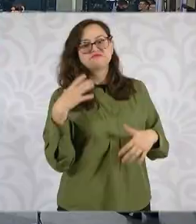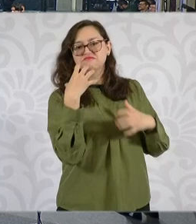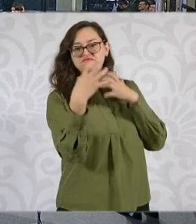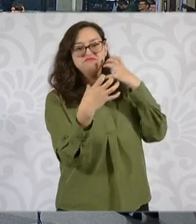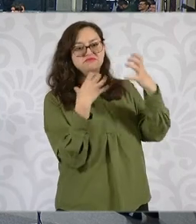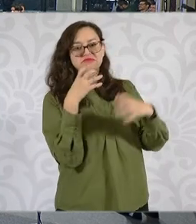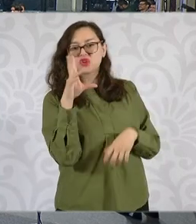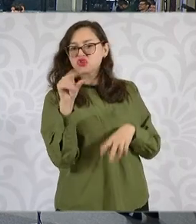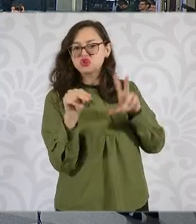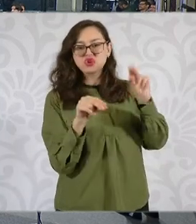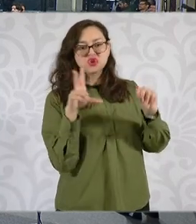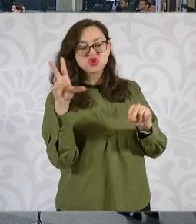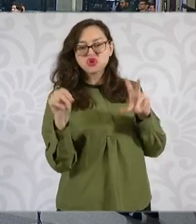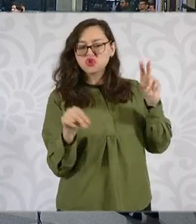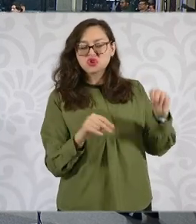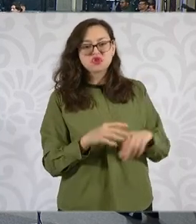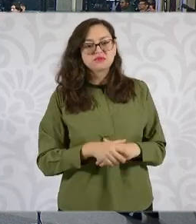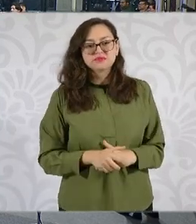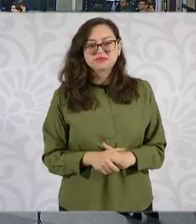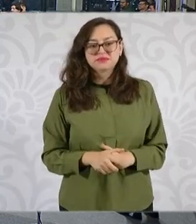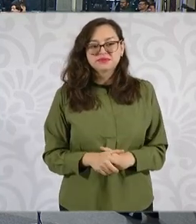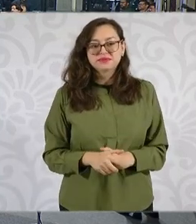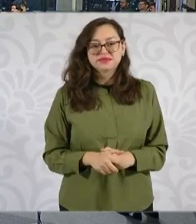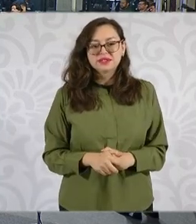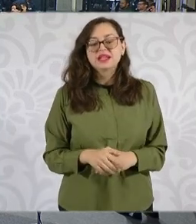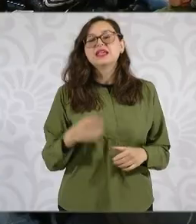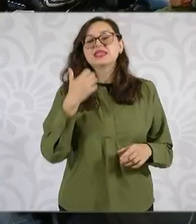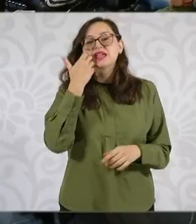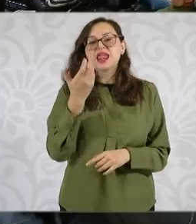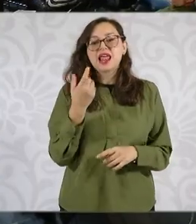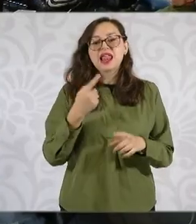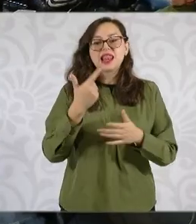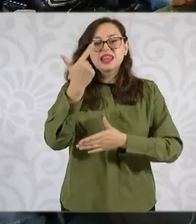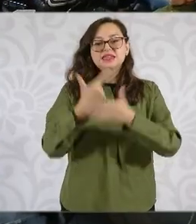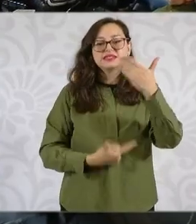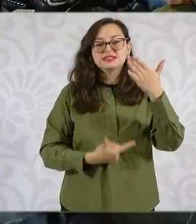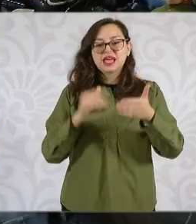¿No quieren lista? Levanten la mano los que quieren lista.